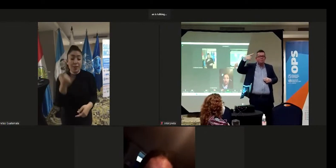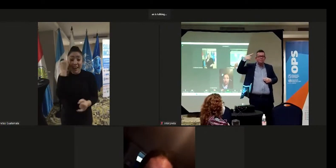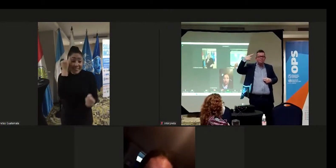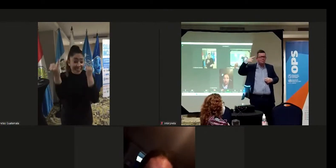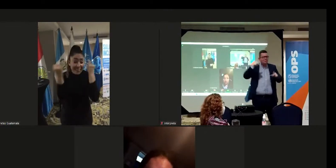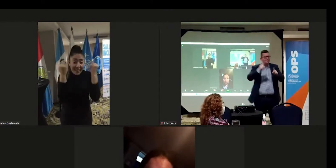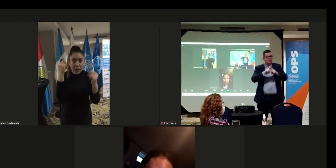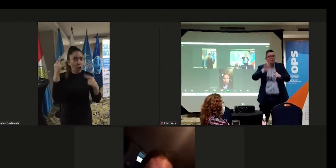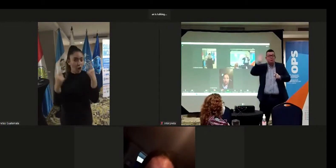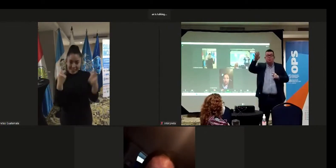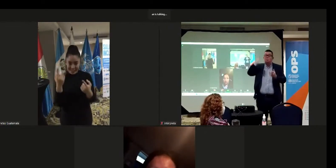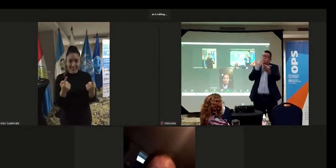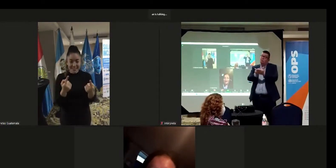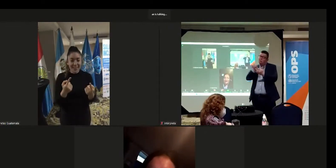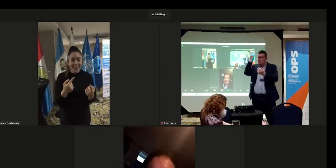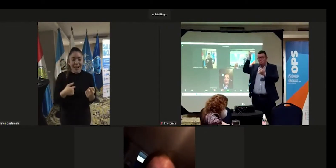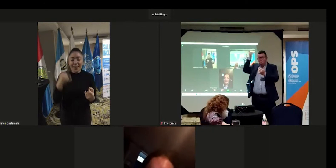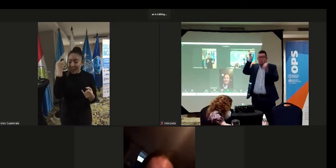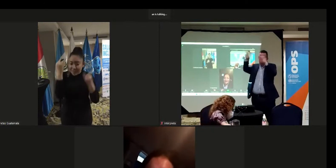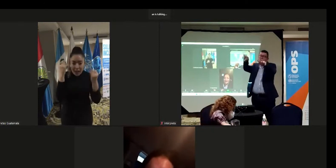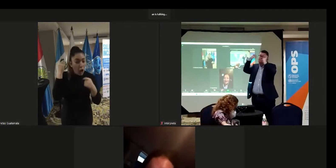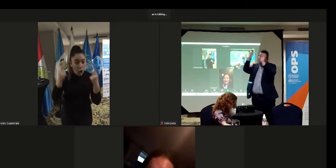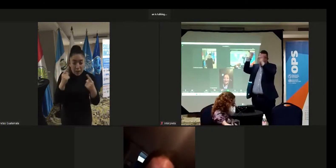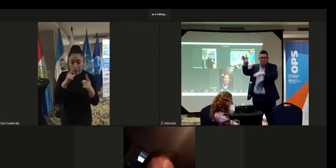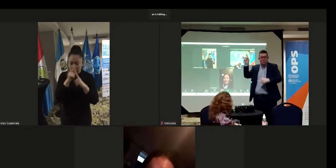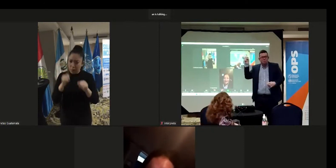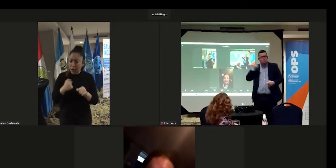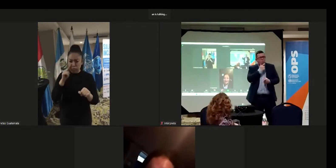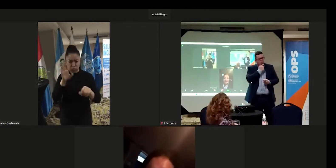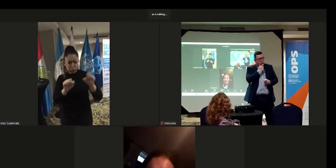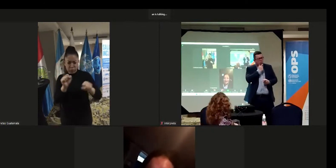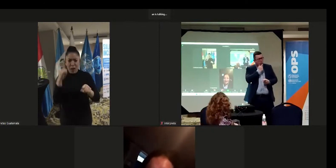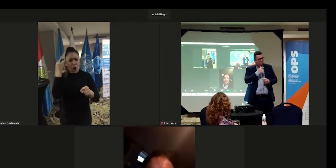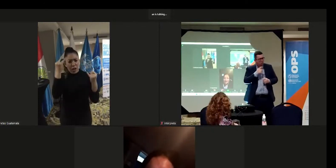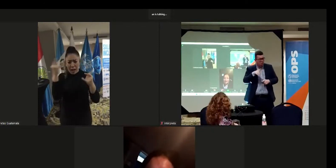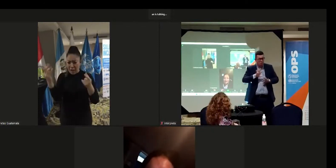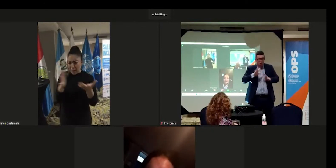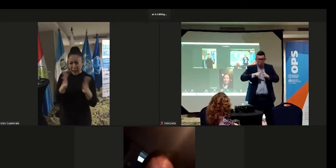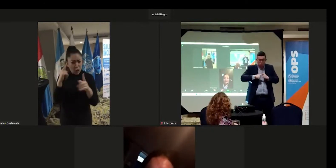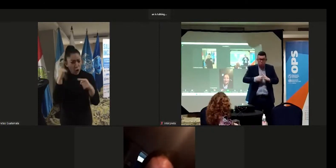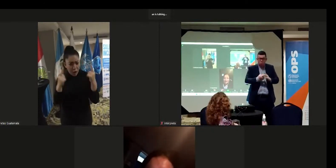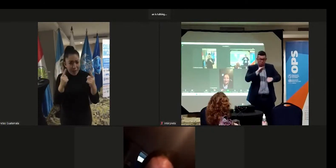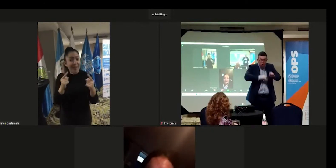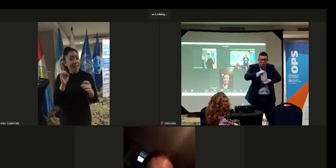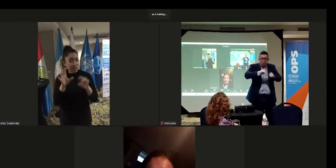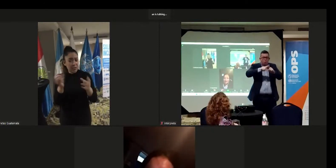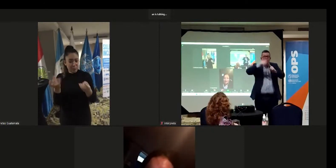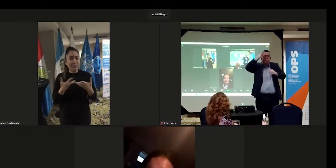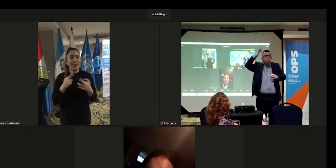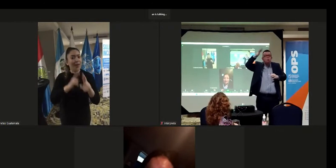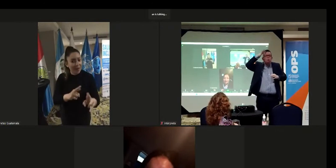locas, las ideas locas, y cuando proponemos a veces ideas que parecieran locas, a veces dan resultado.